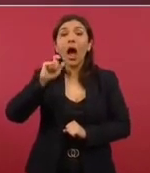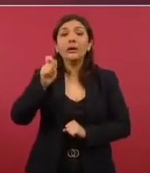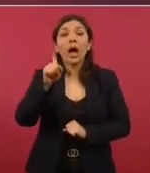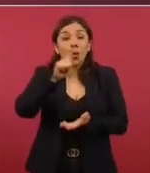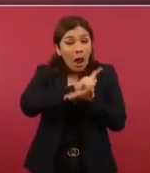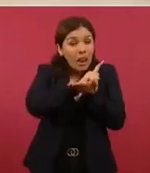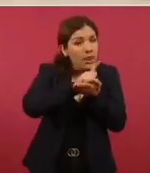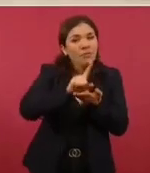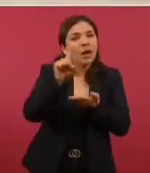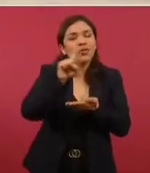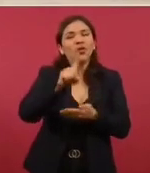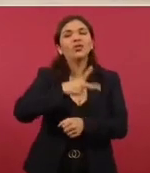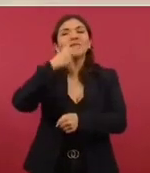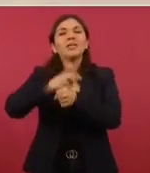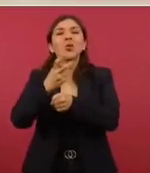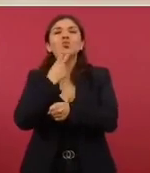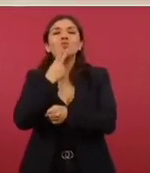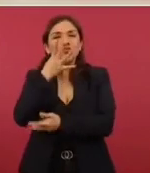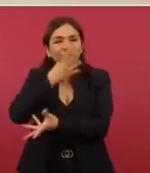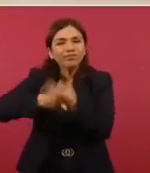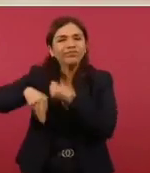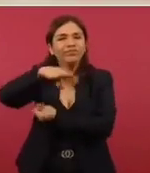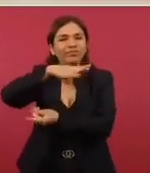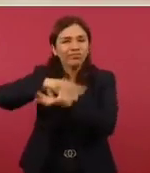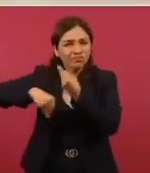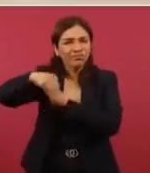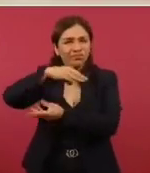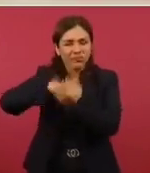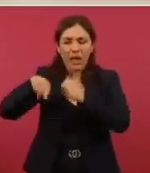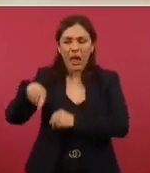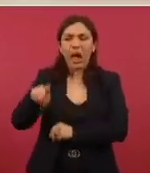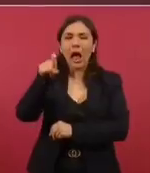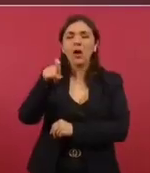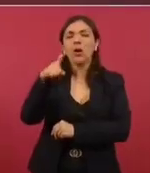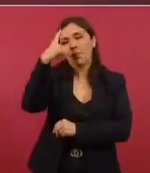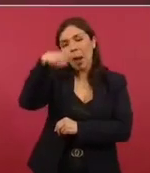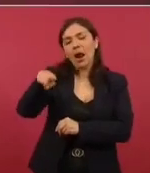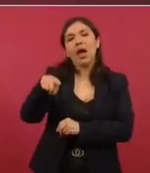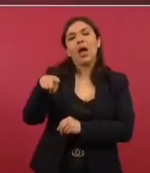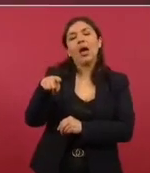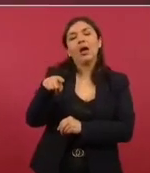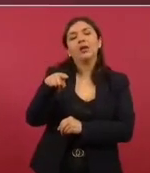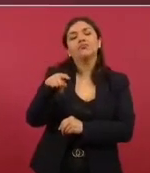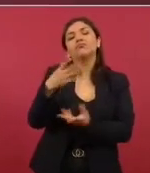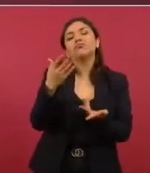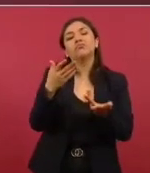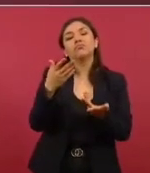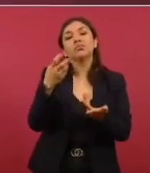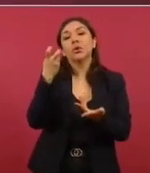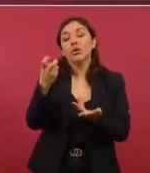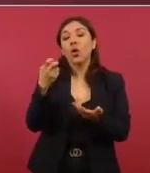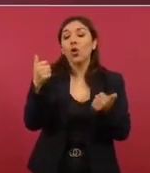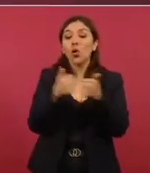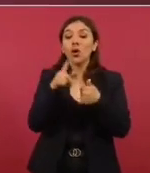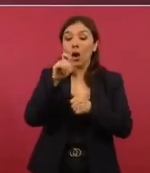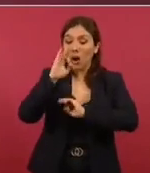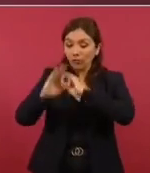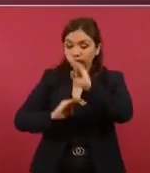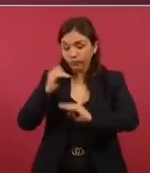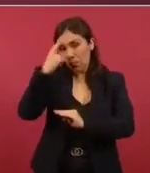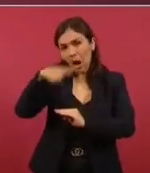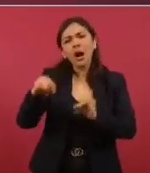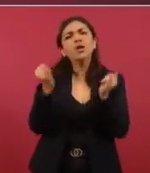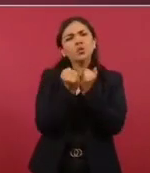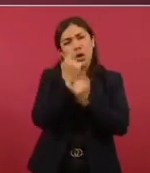y de tratamiento del agua, incluso hasta para la